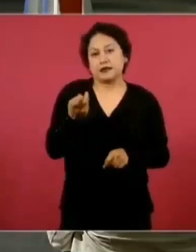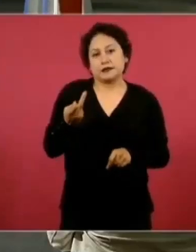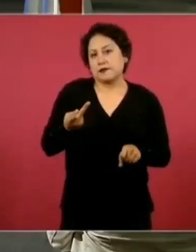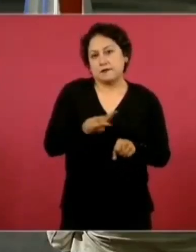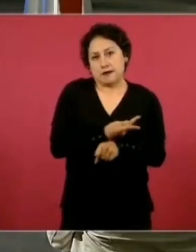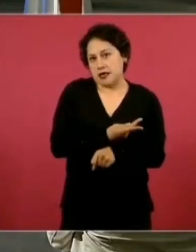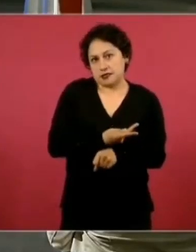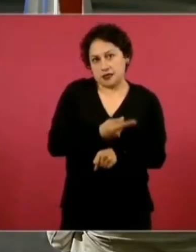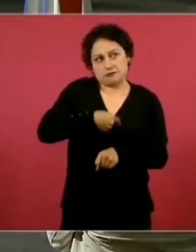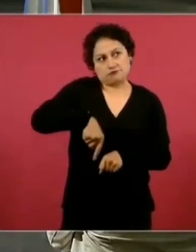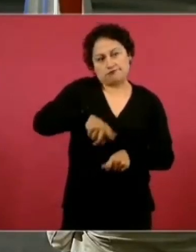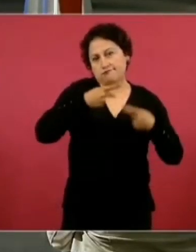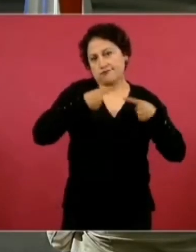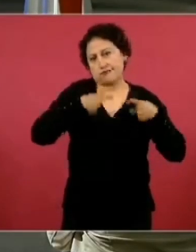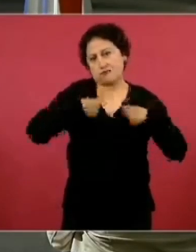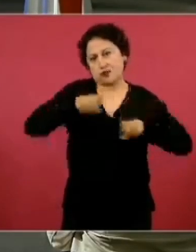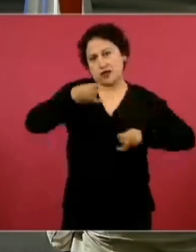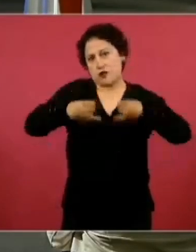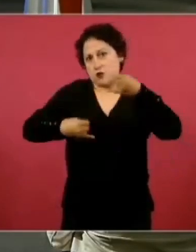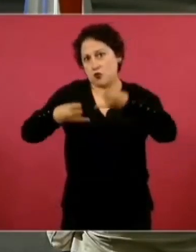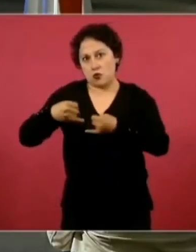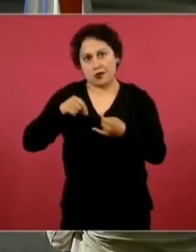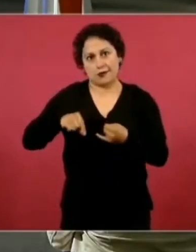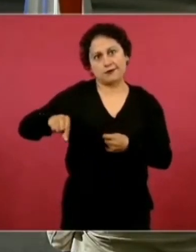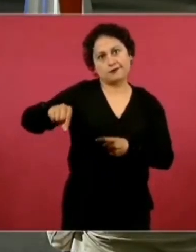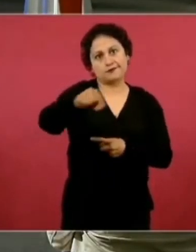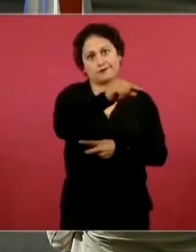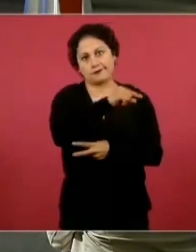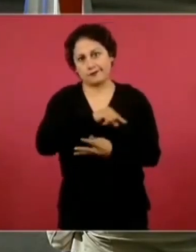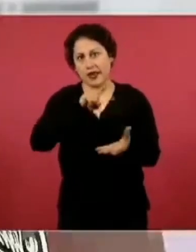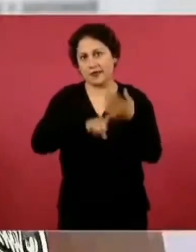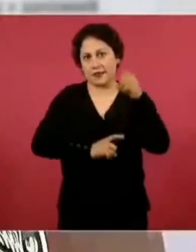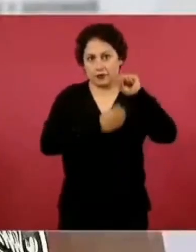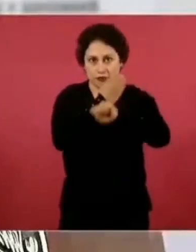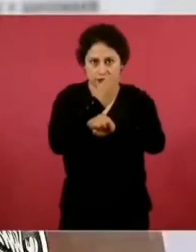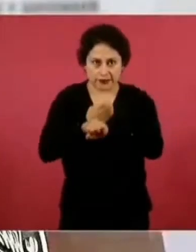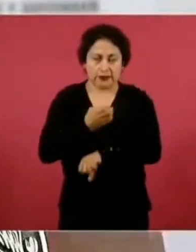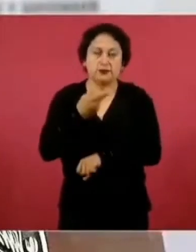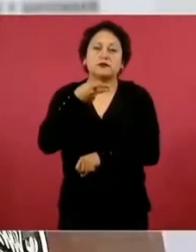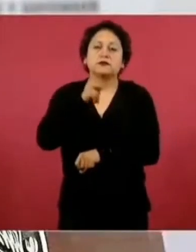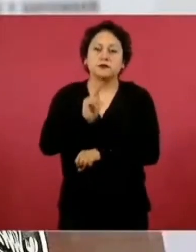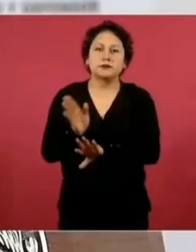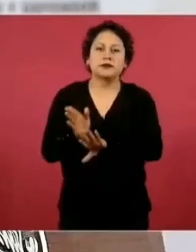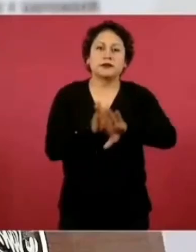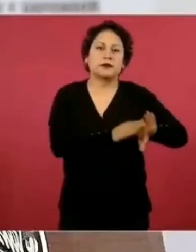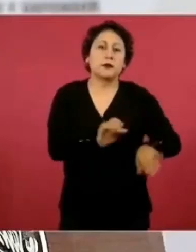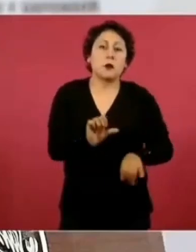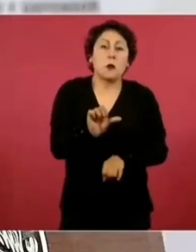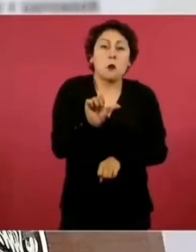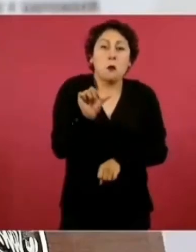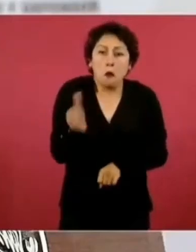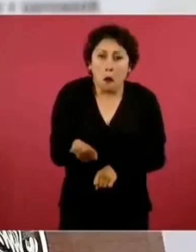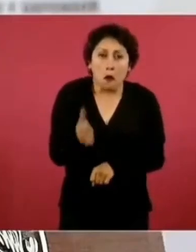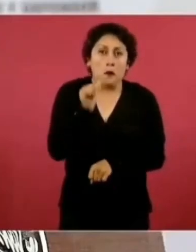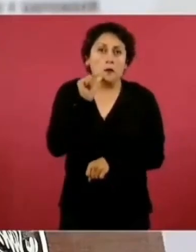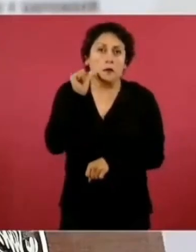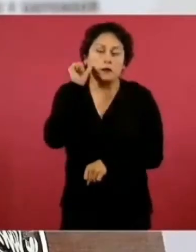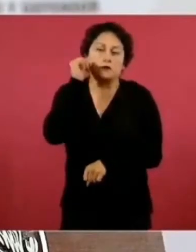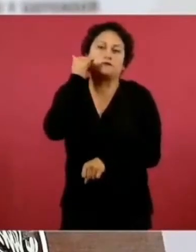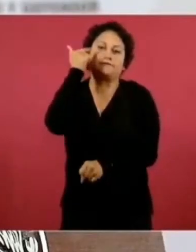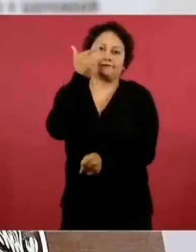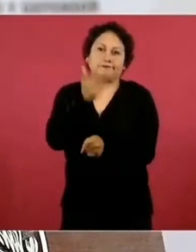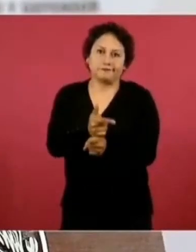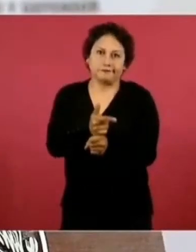Pero vamos con otro caso que también vimos el día de ayer. Es un